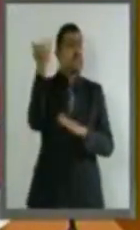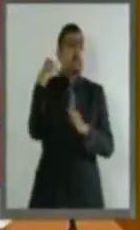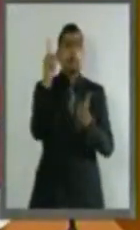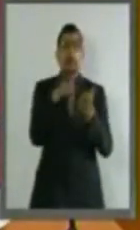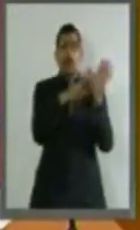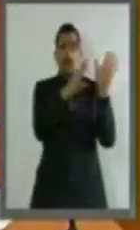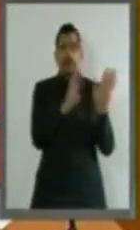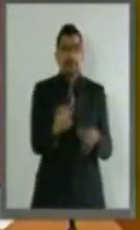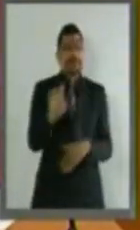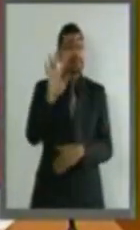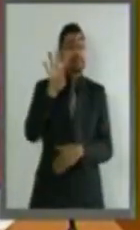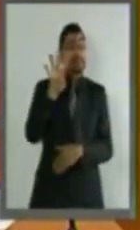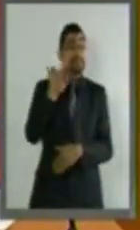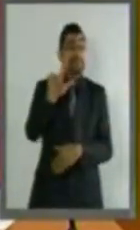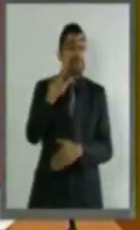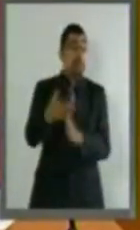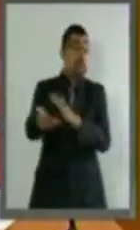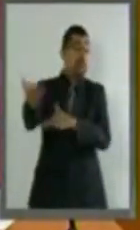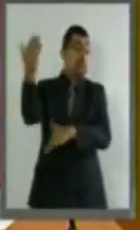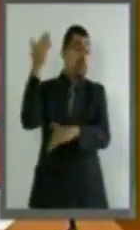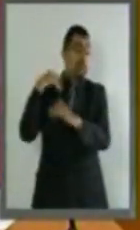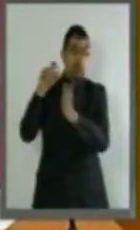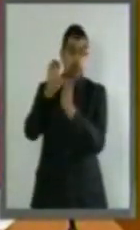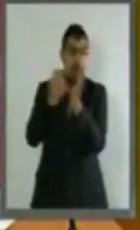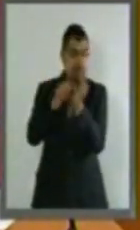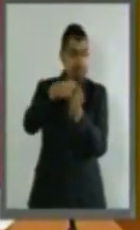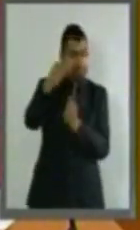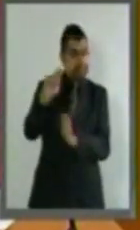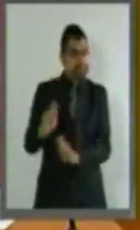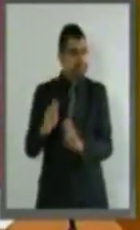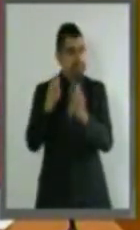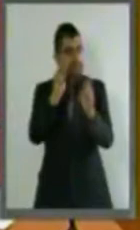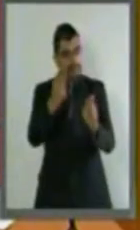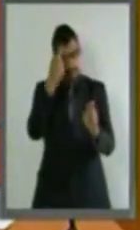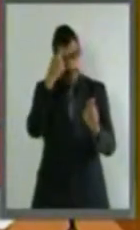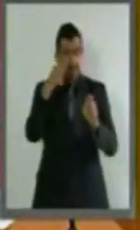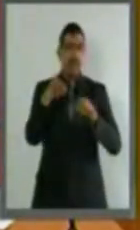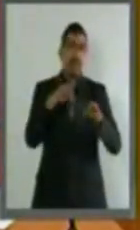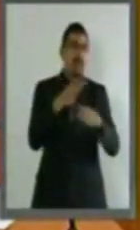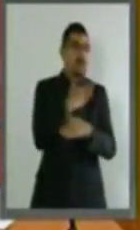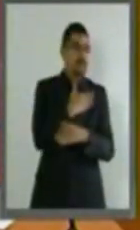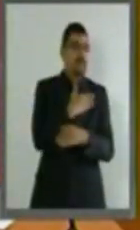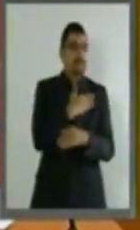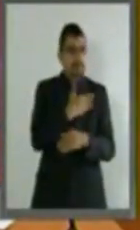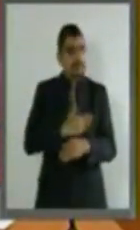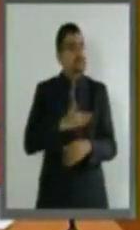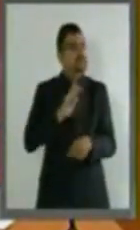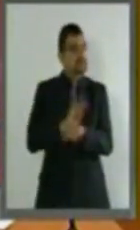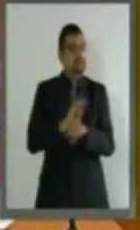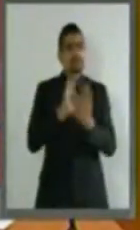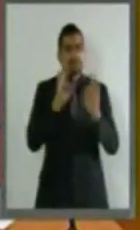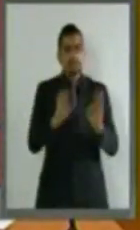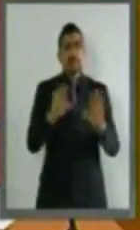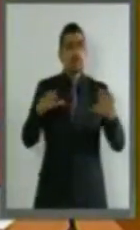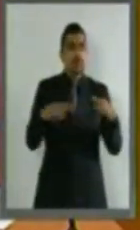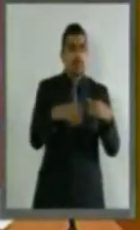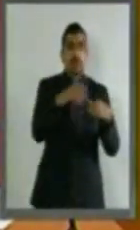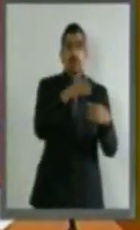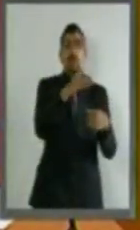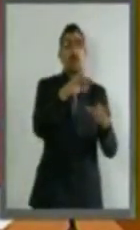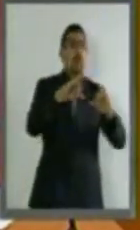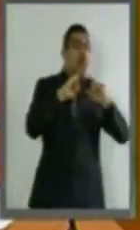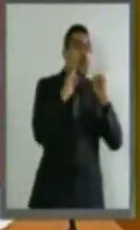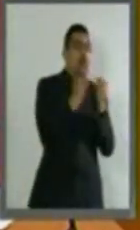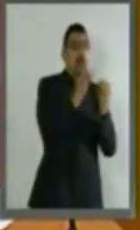encomendó la impartición de justicia laboral a las juntas de conciliación y arbitraje,